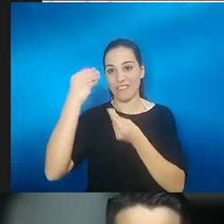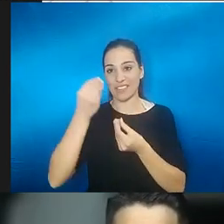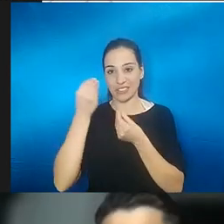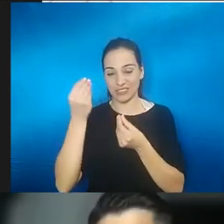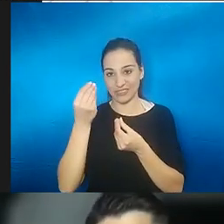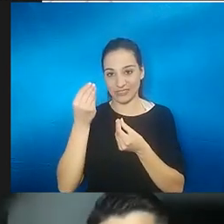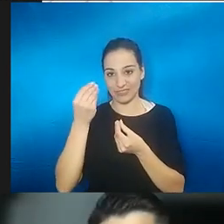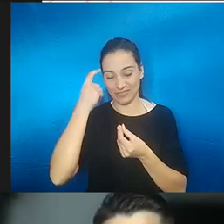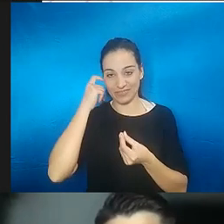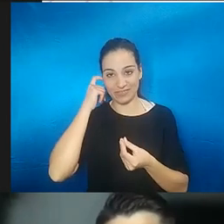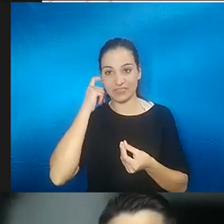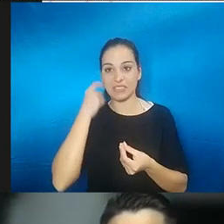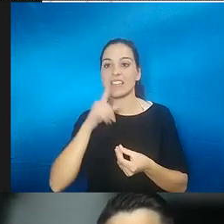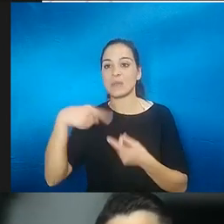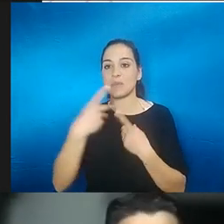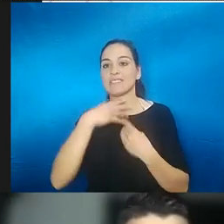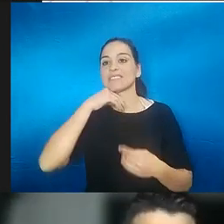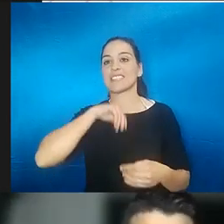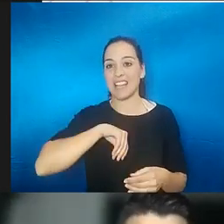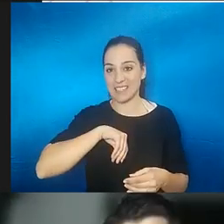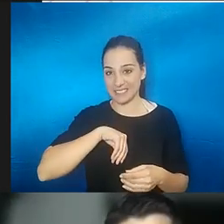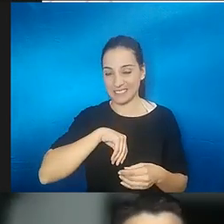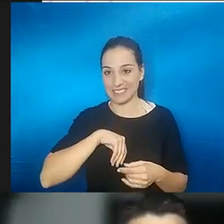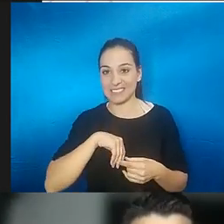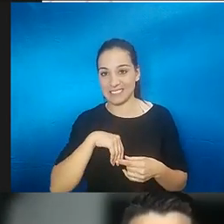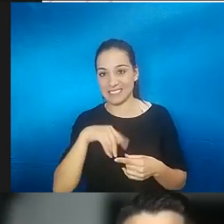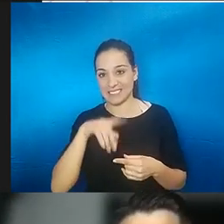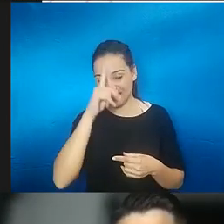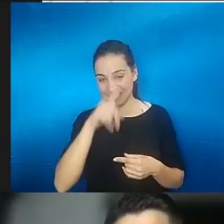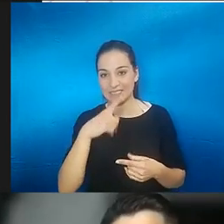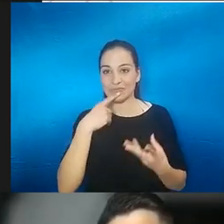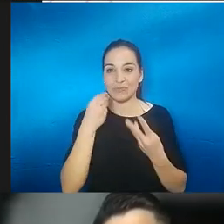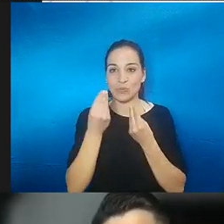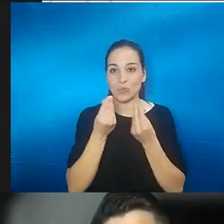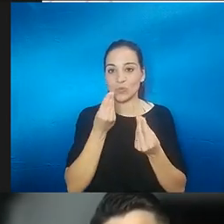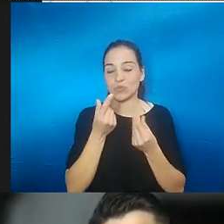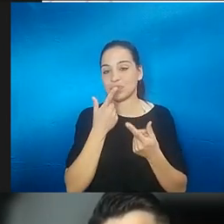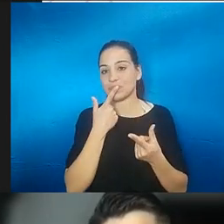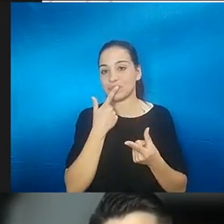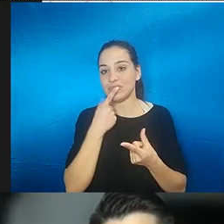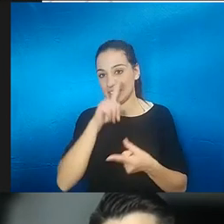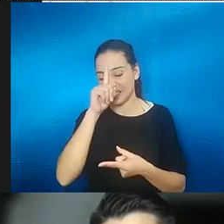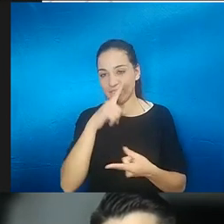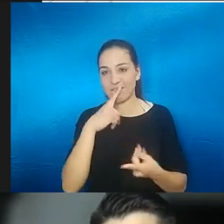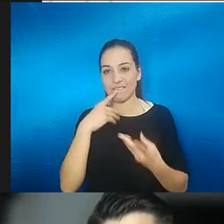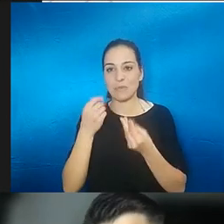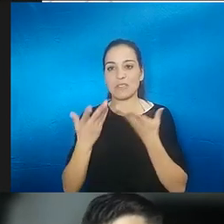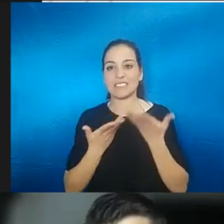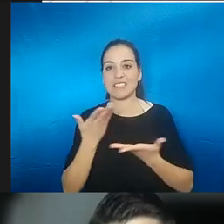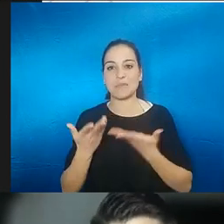residual mucho más de animales está ahí en vestigio entonces ellos son capaces de estimular esa